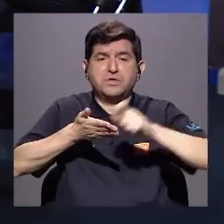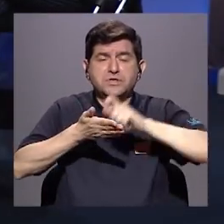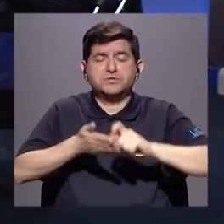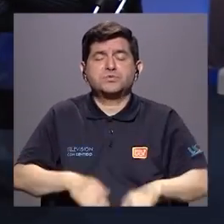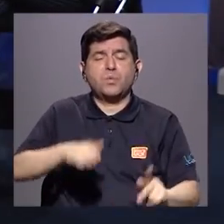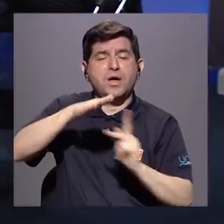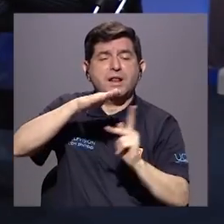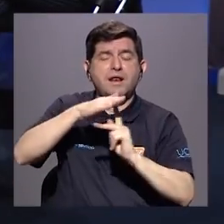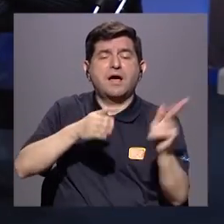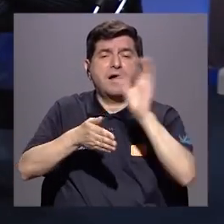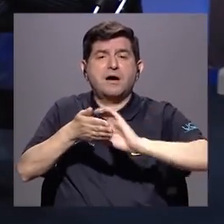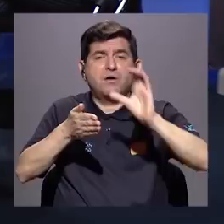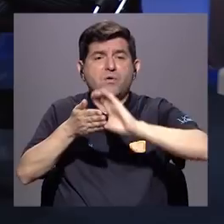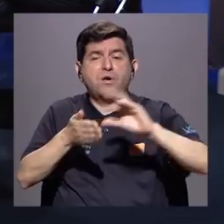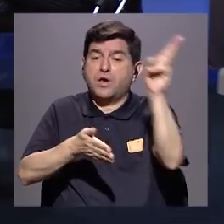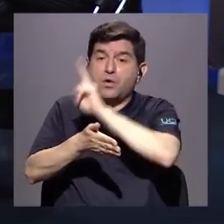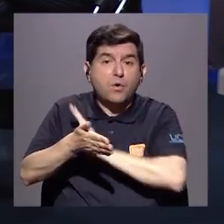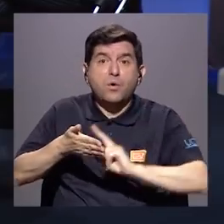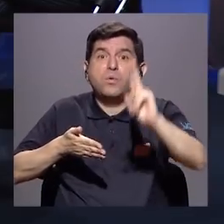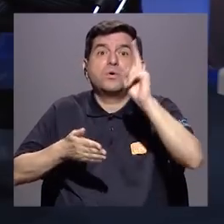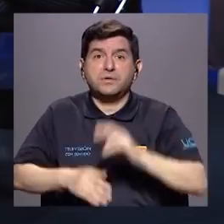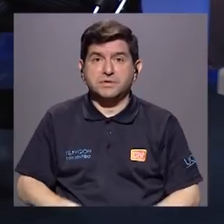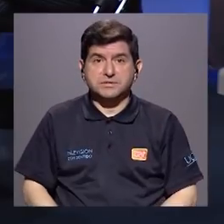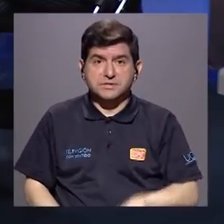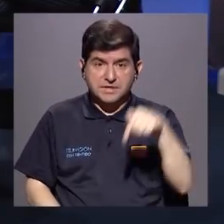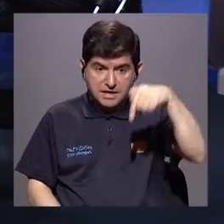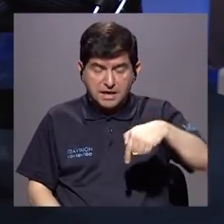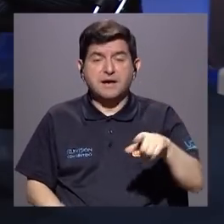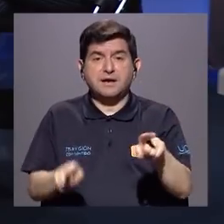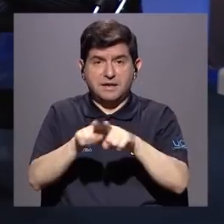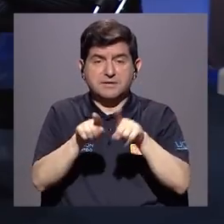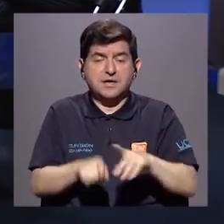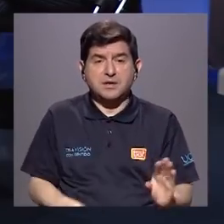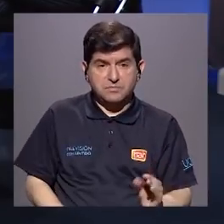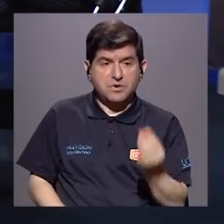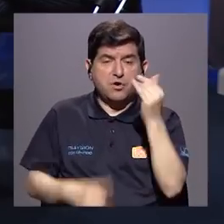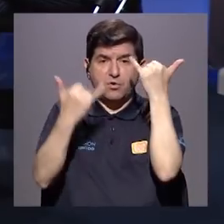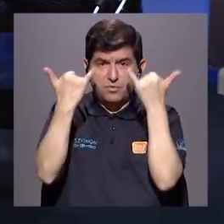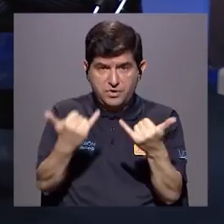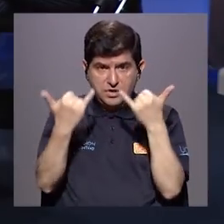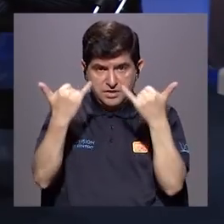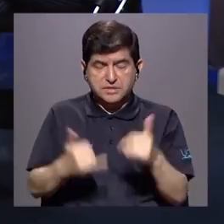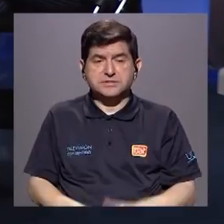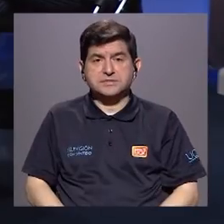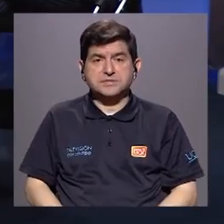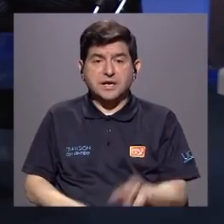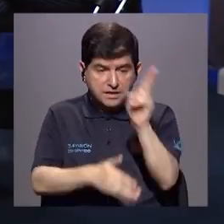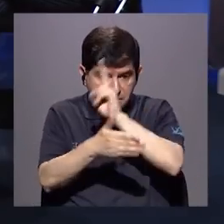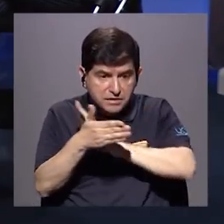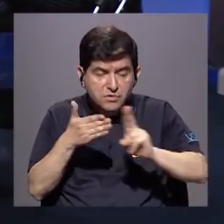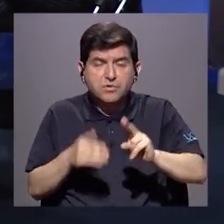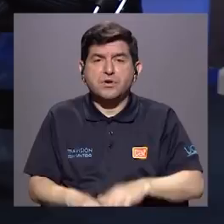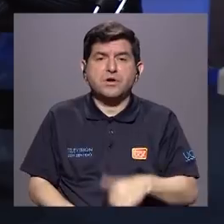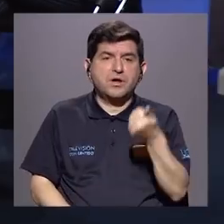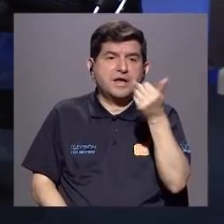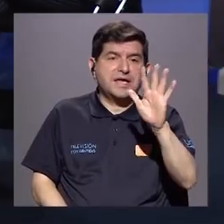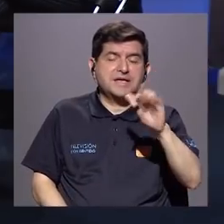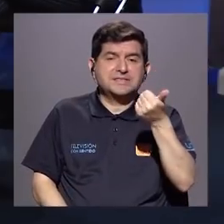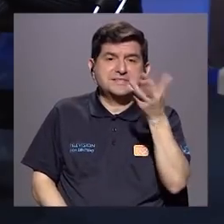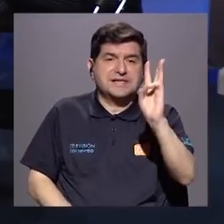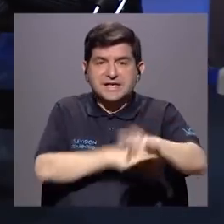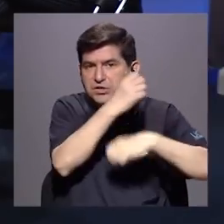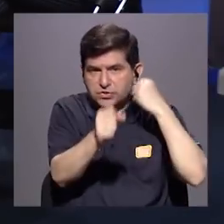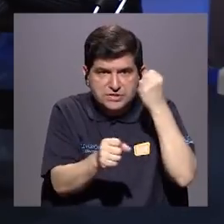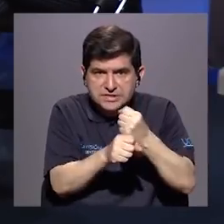la escuela, en el kinder, en el colegio, en la universidad. En este caso hablamos de adolescentes que también ya están entrando nuestras universidades con 15 y